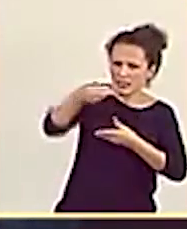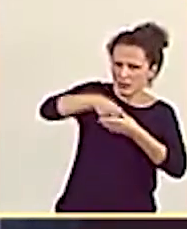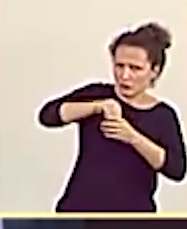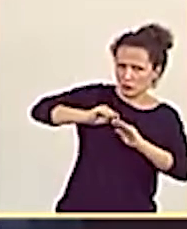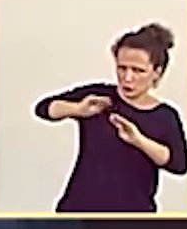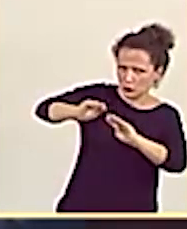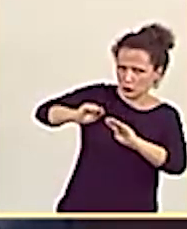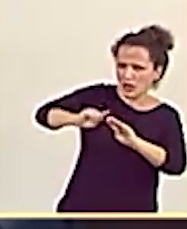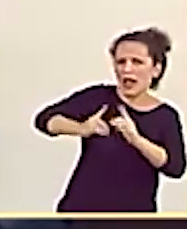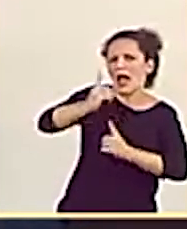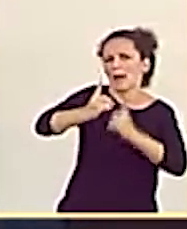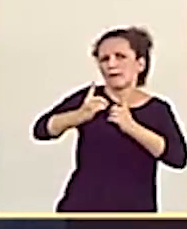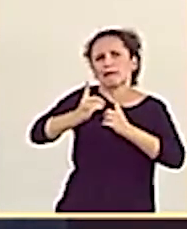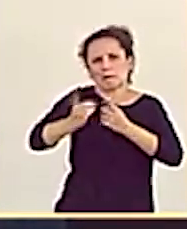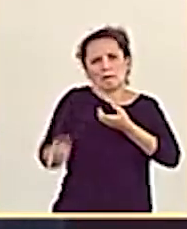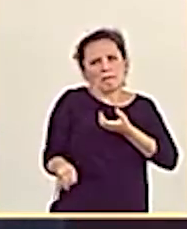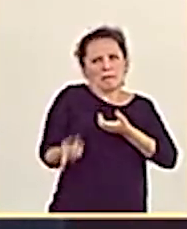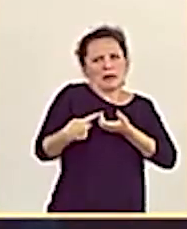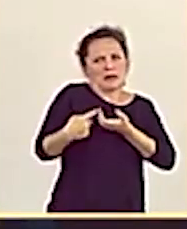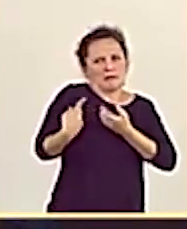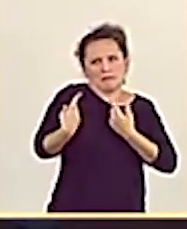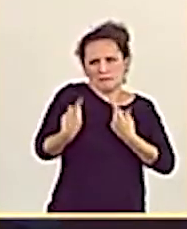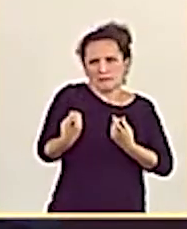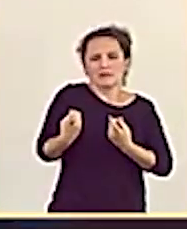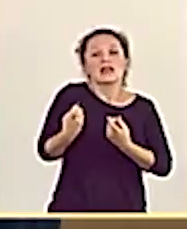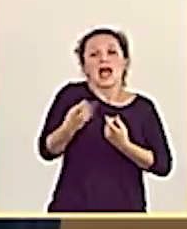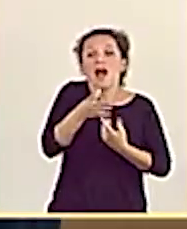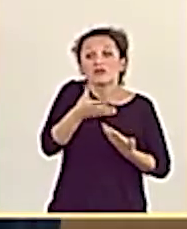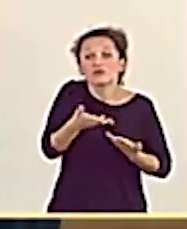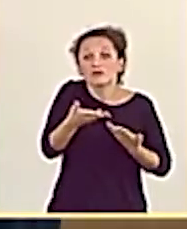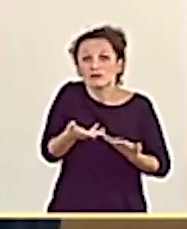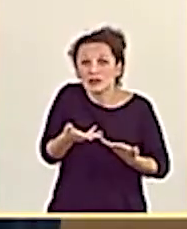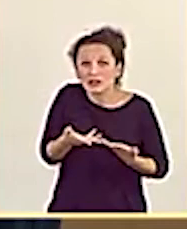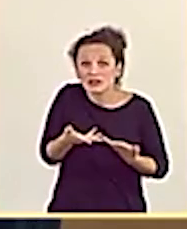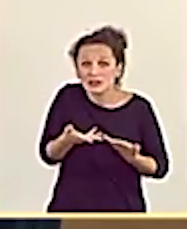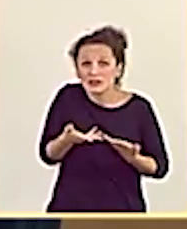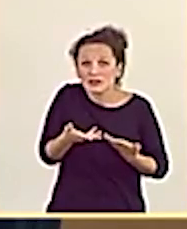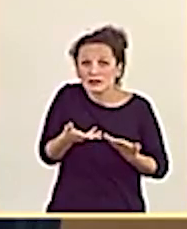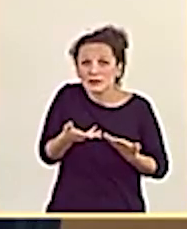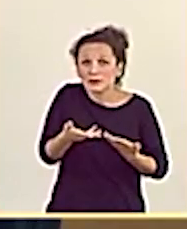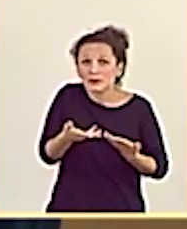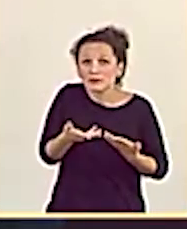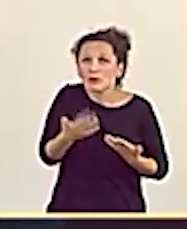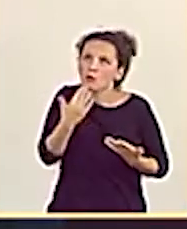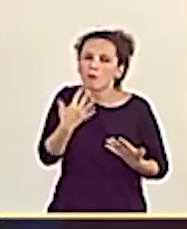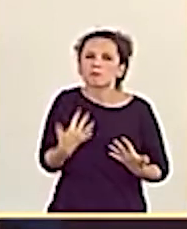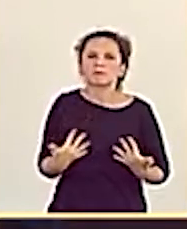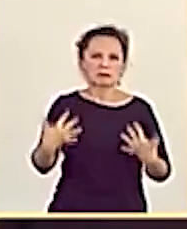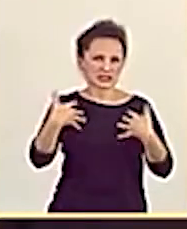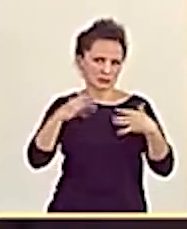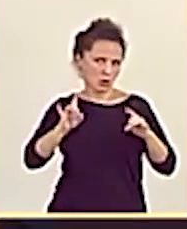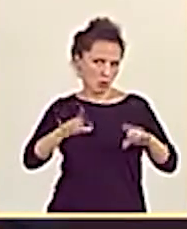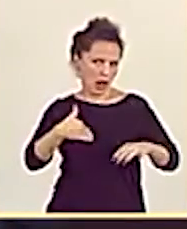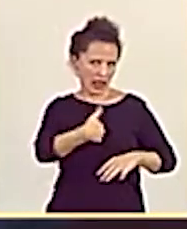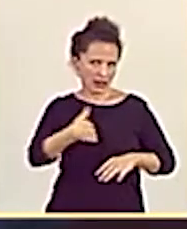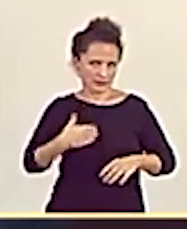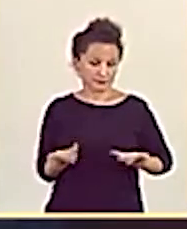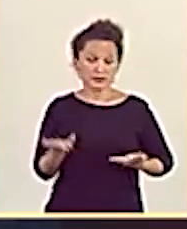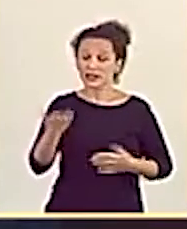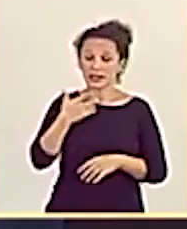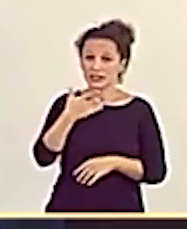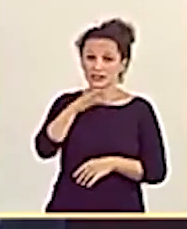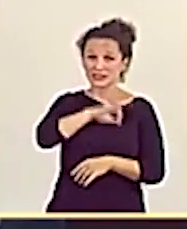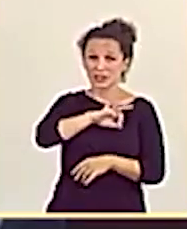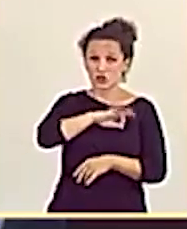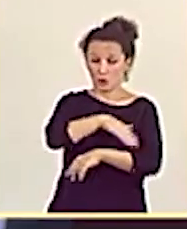en otras el colaborador necesario y en el día de hoy lo que nos ocupa, la víctima. Señor ministro, a mí no me gusta